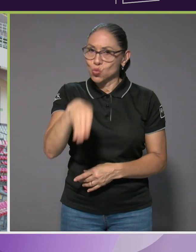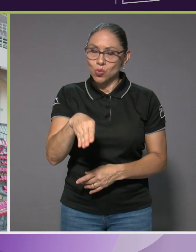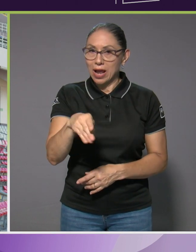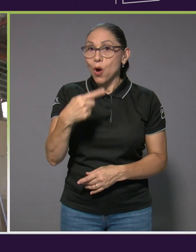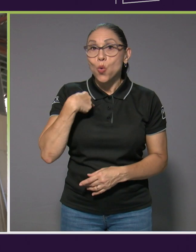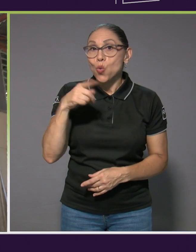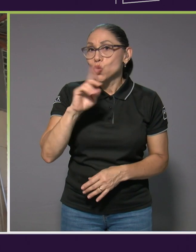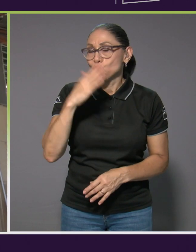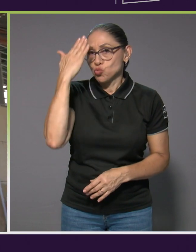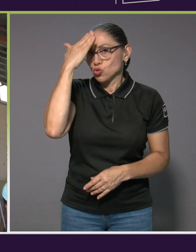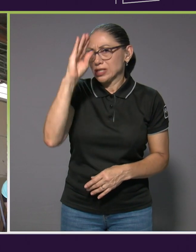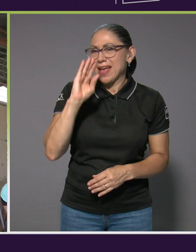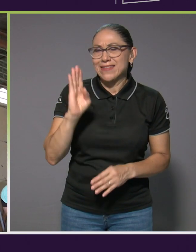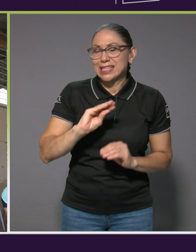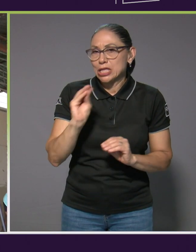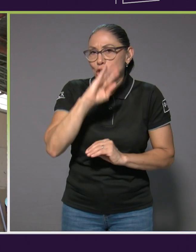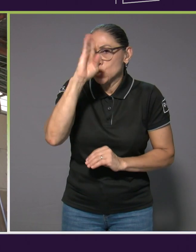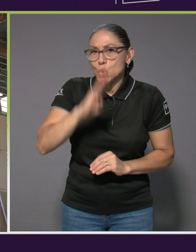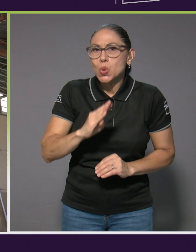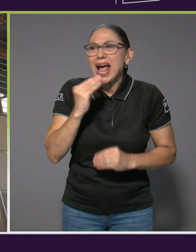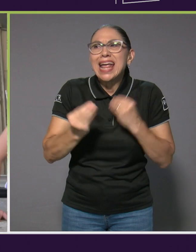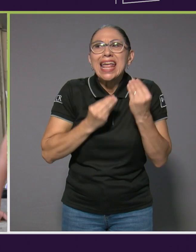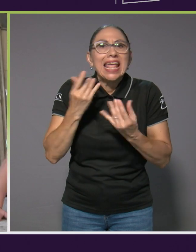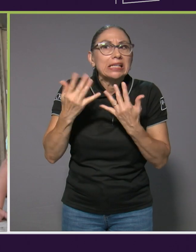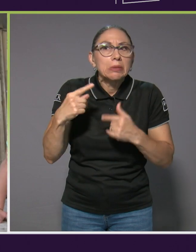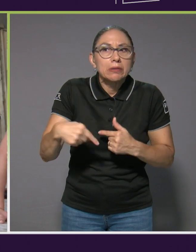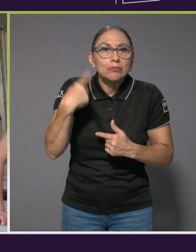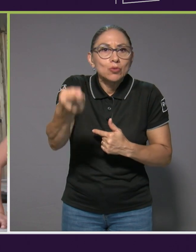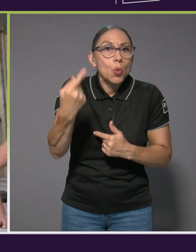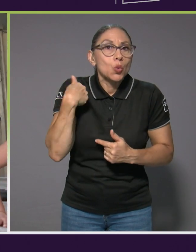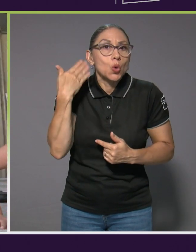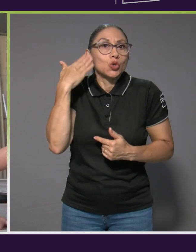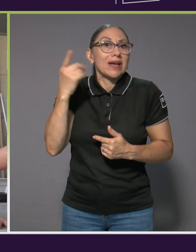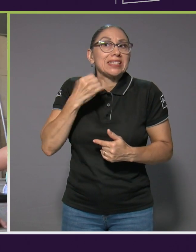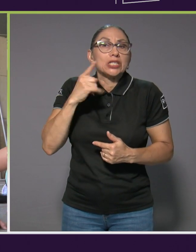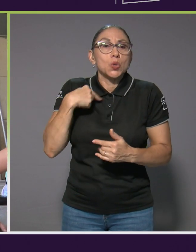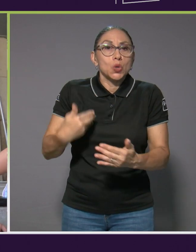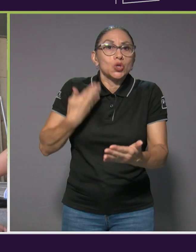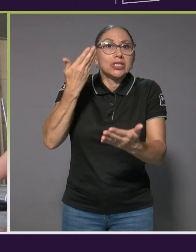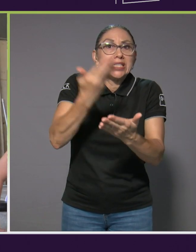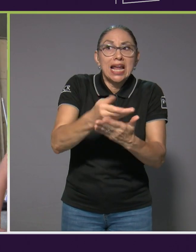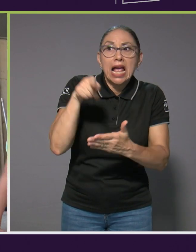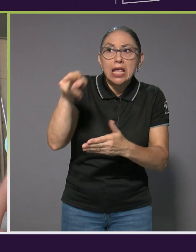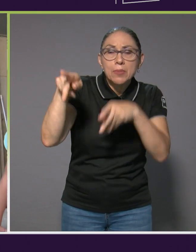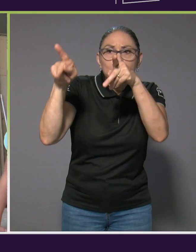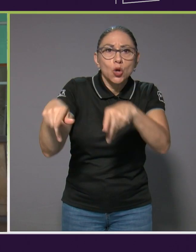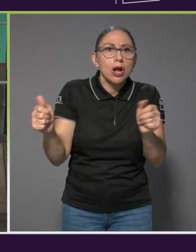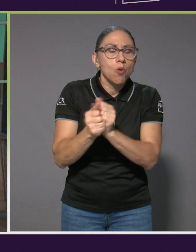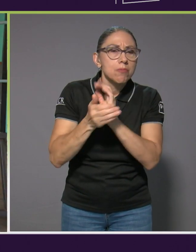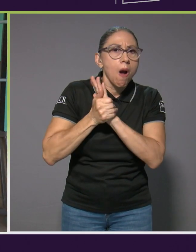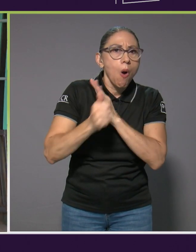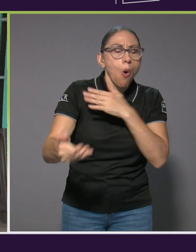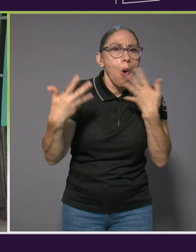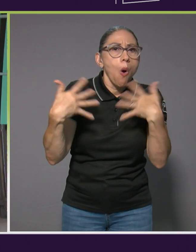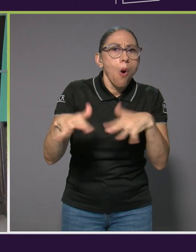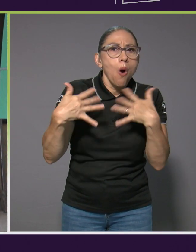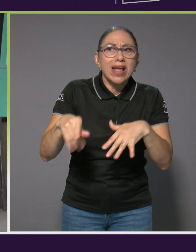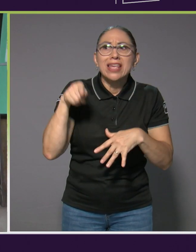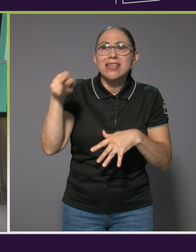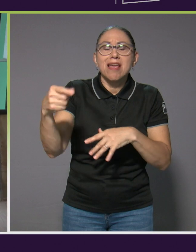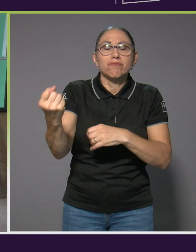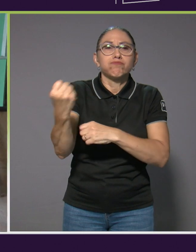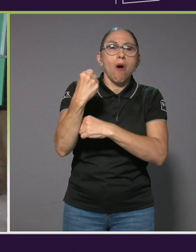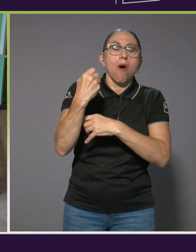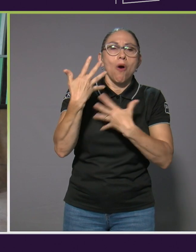sabe lo que se espera, uno nunca sabe si llega y pues viene una persona que tiene un montón de talento y pum, la rompe la primera competencia.